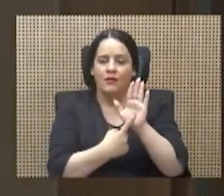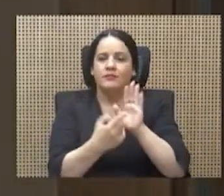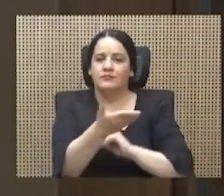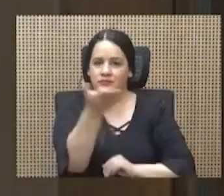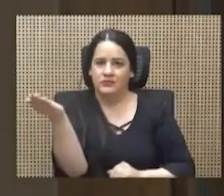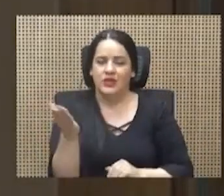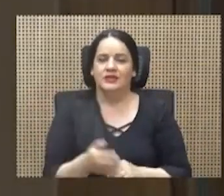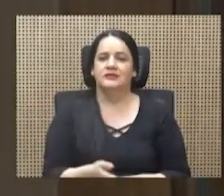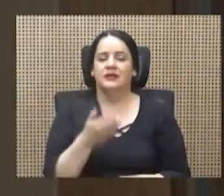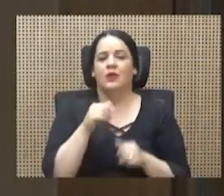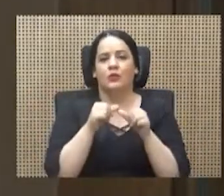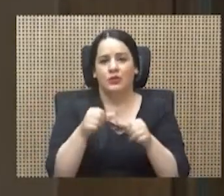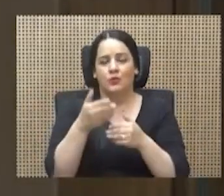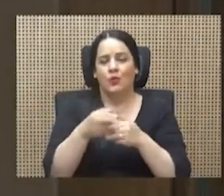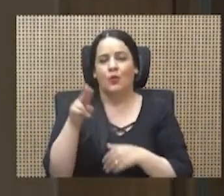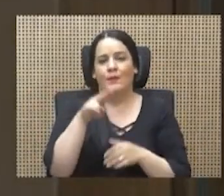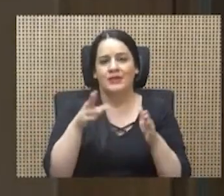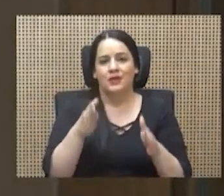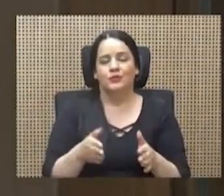Adelante, compañeros.